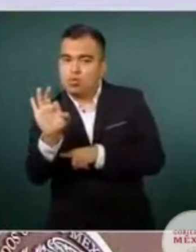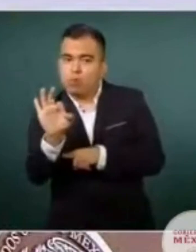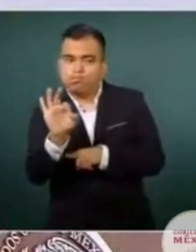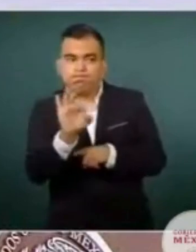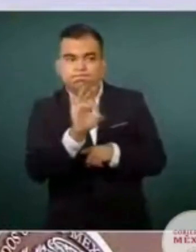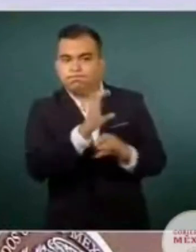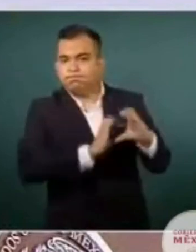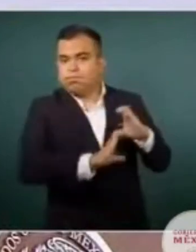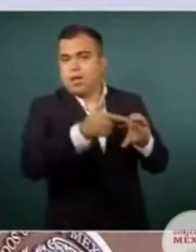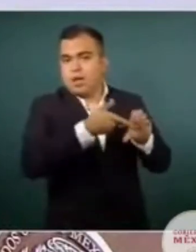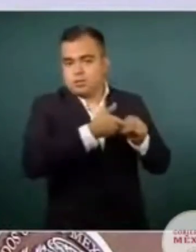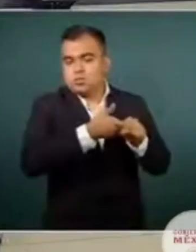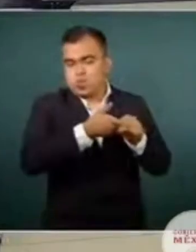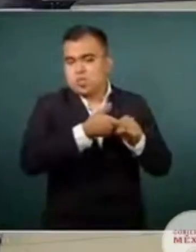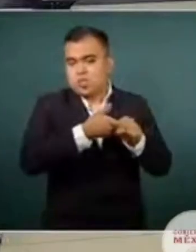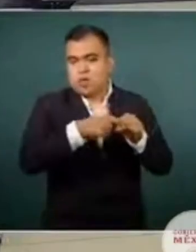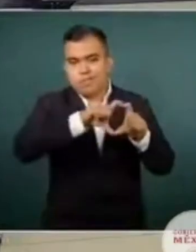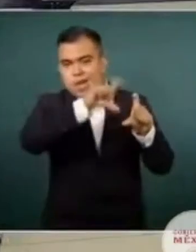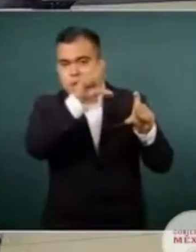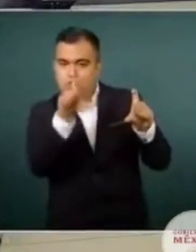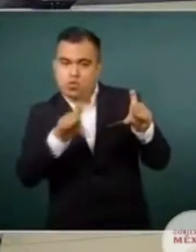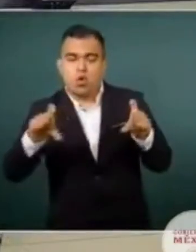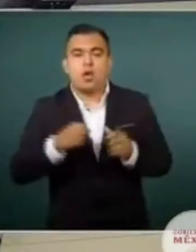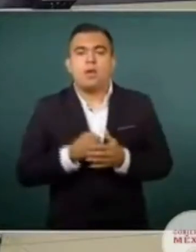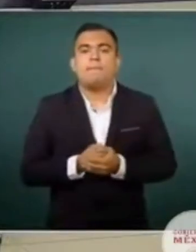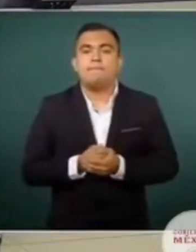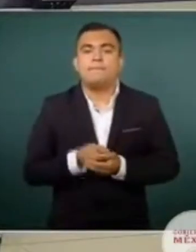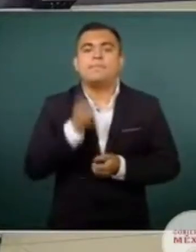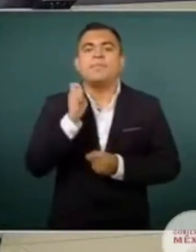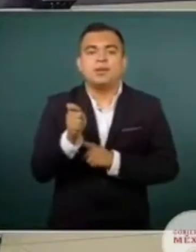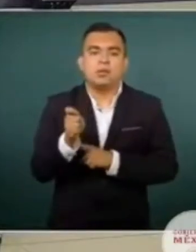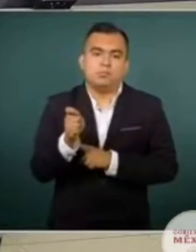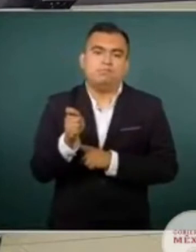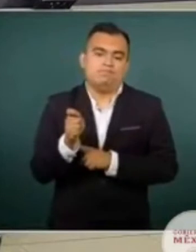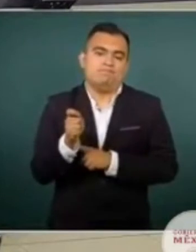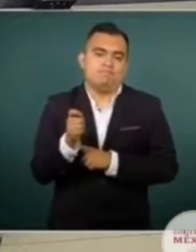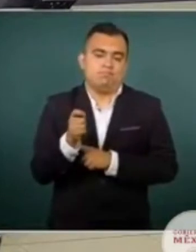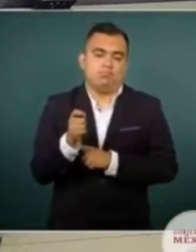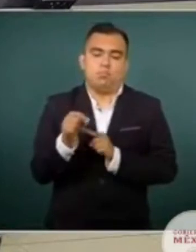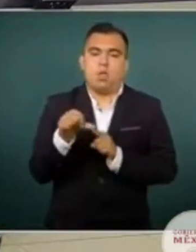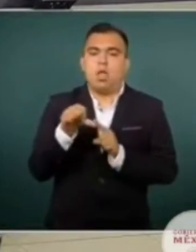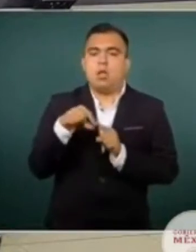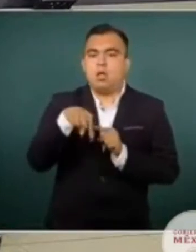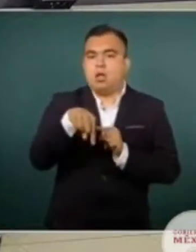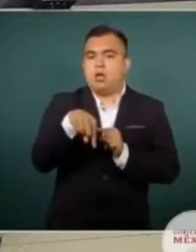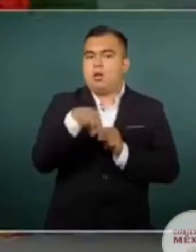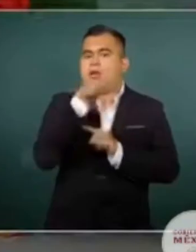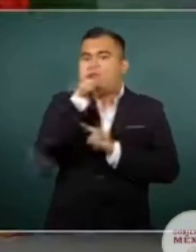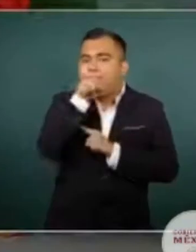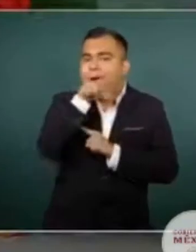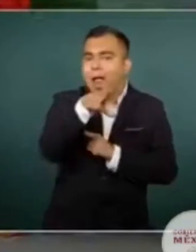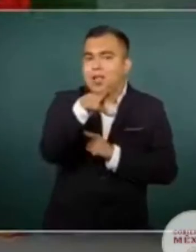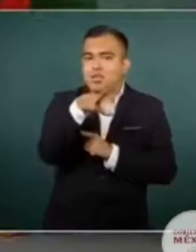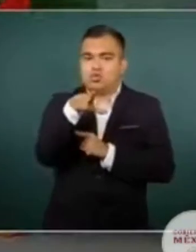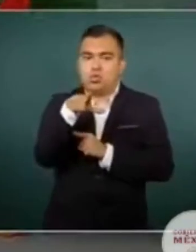nacional. En cuanto a recursos que son asignados al Estado y que tienen una